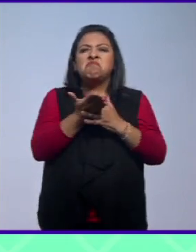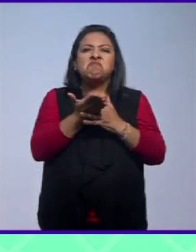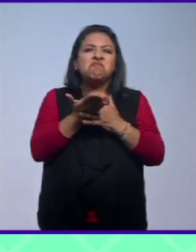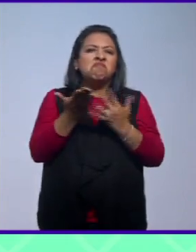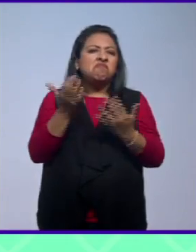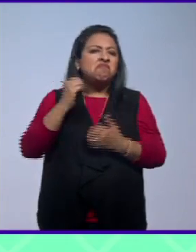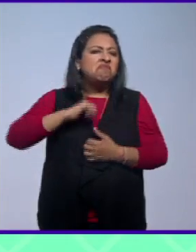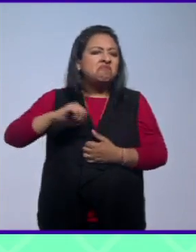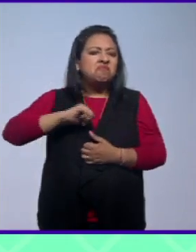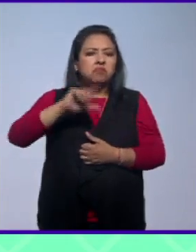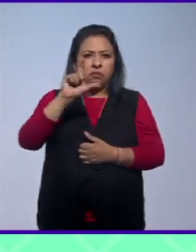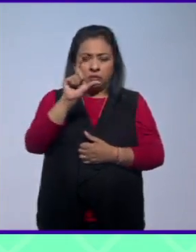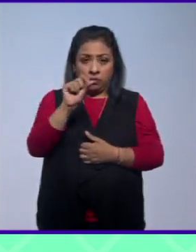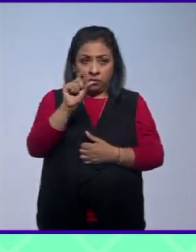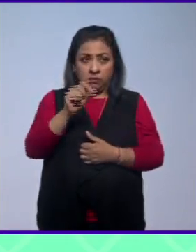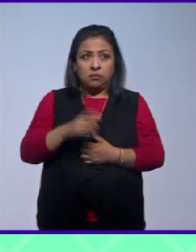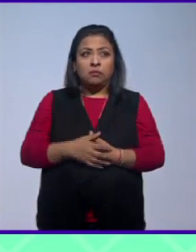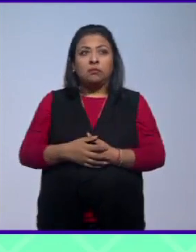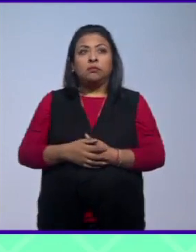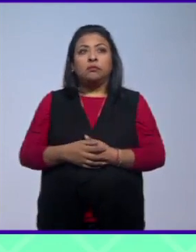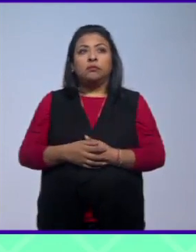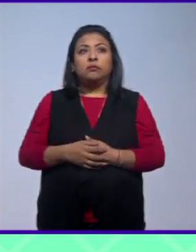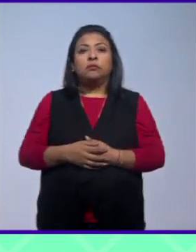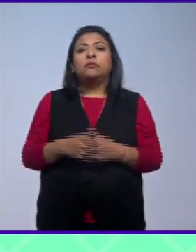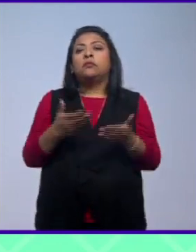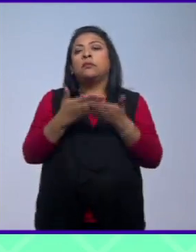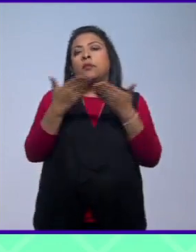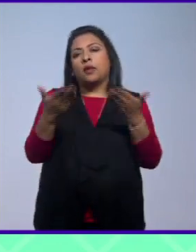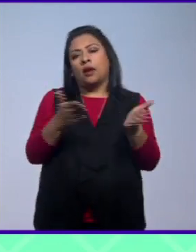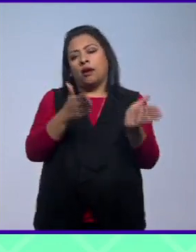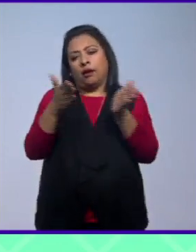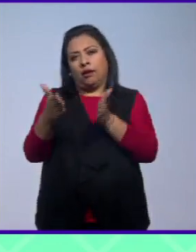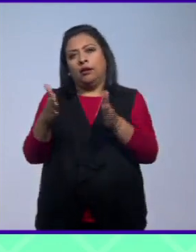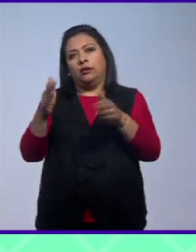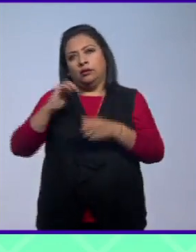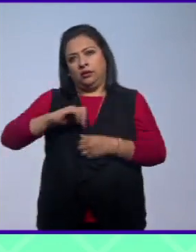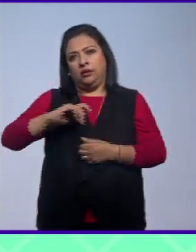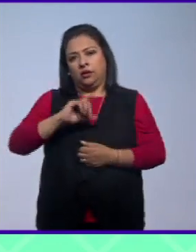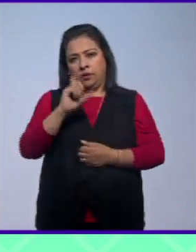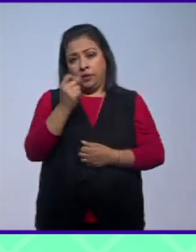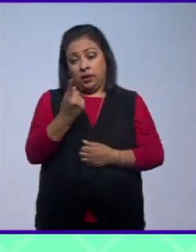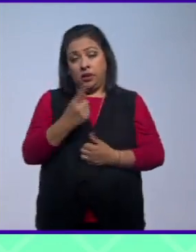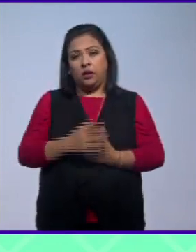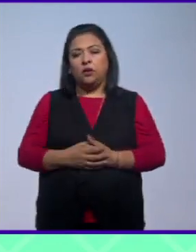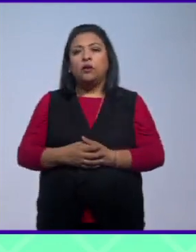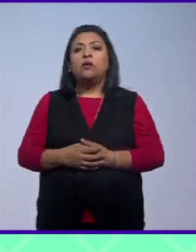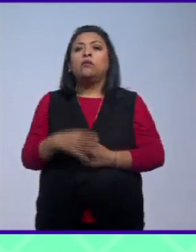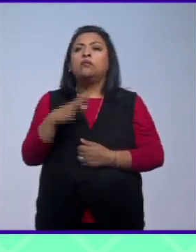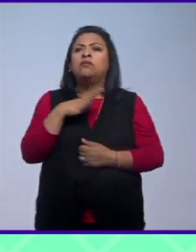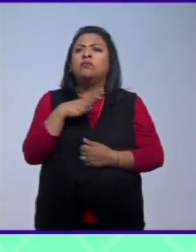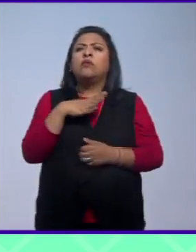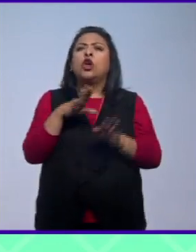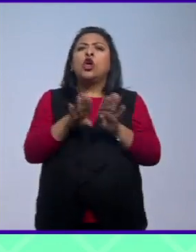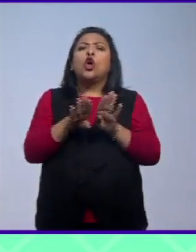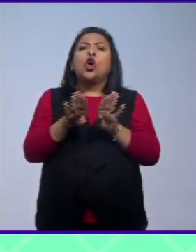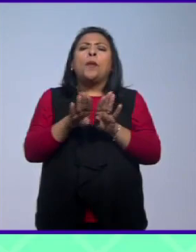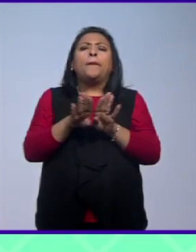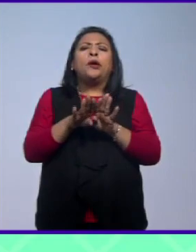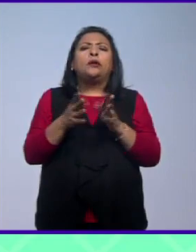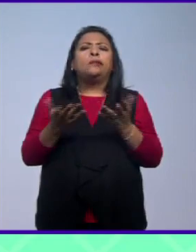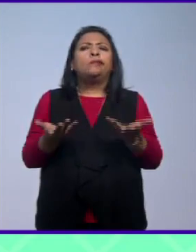siglo XX y ahora siglo XXI se encuentra como un poco